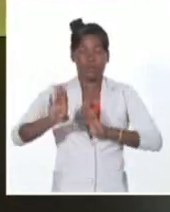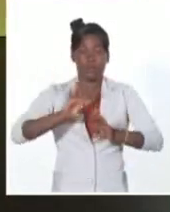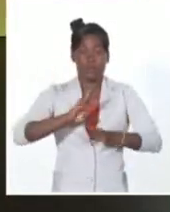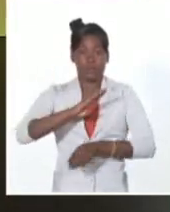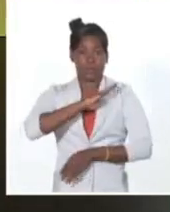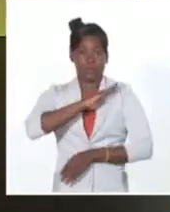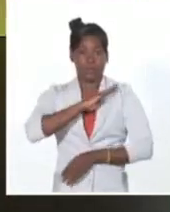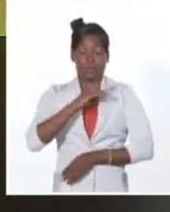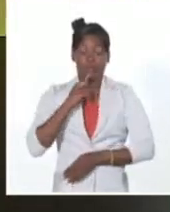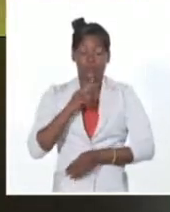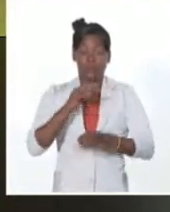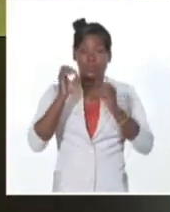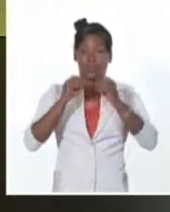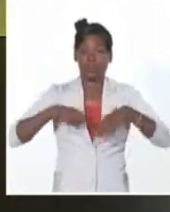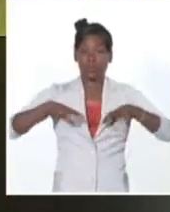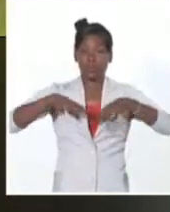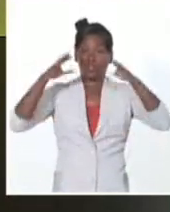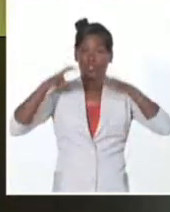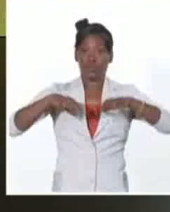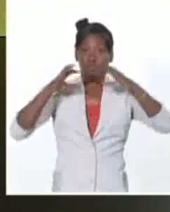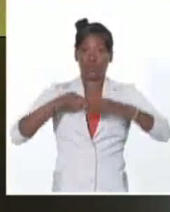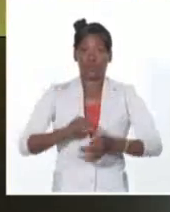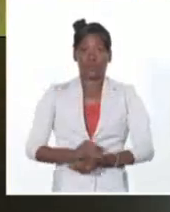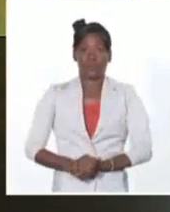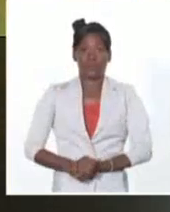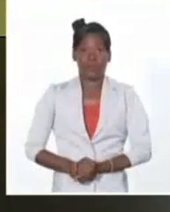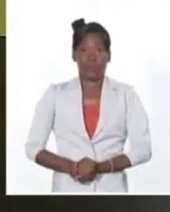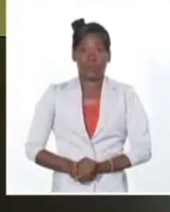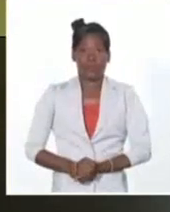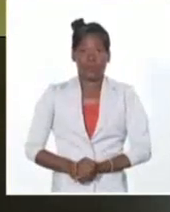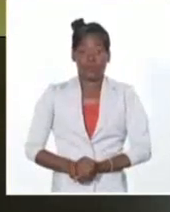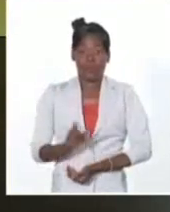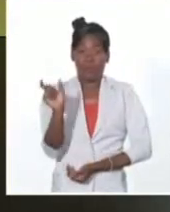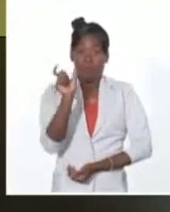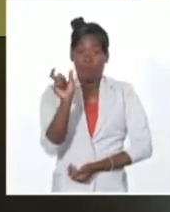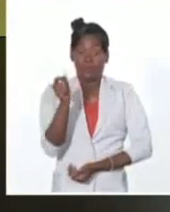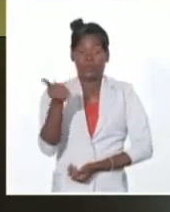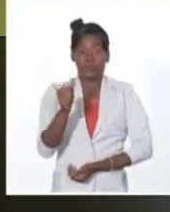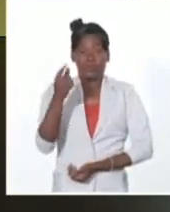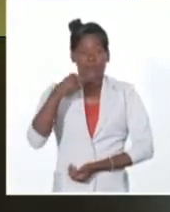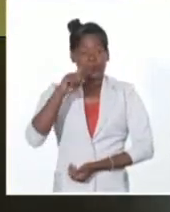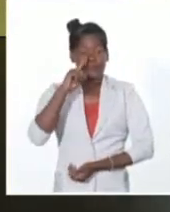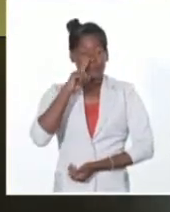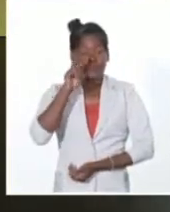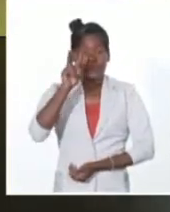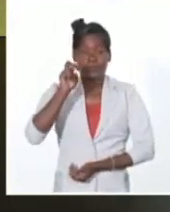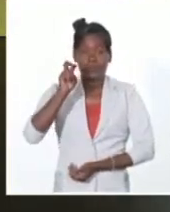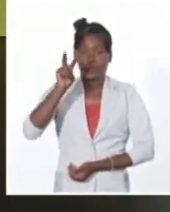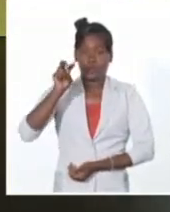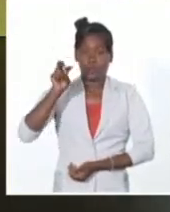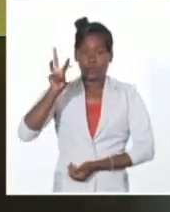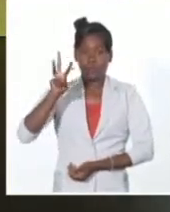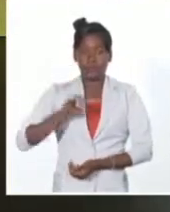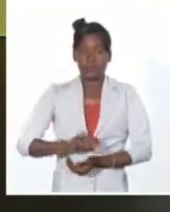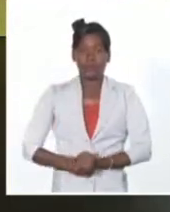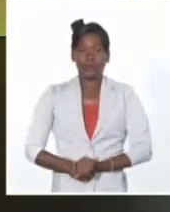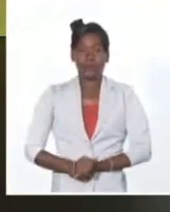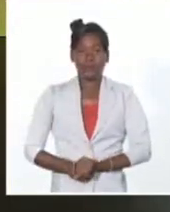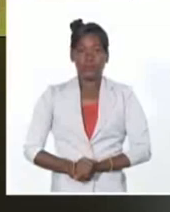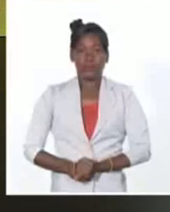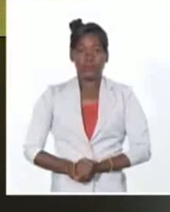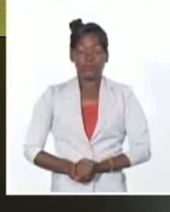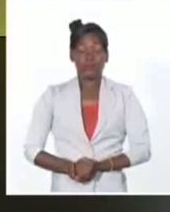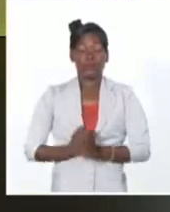lluvias en el territorio nacional. Fechada el 10 de junio de 2023, 10 horas. De acuerdo con la